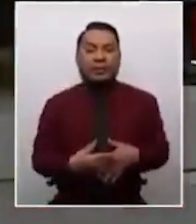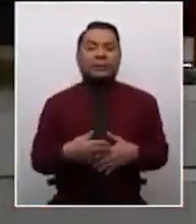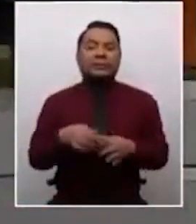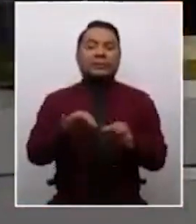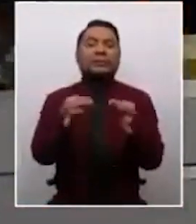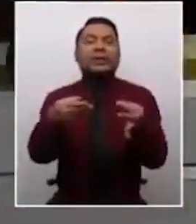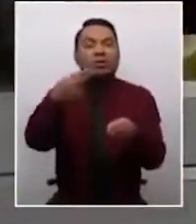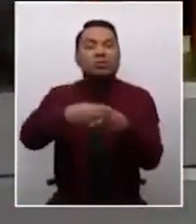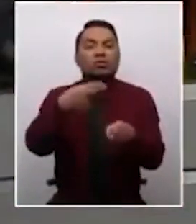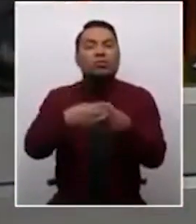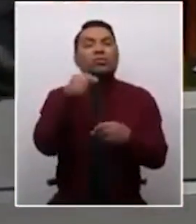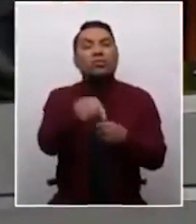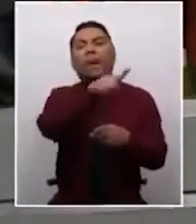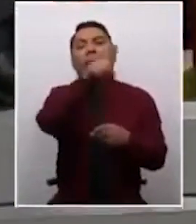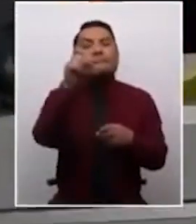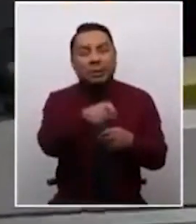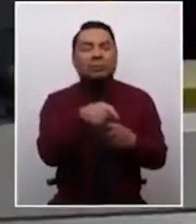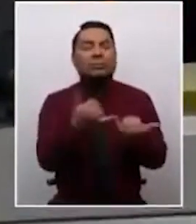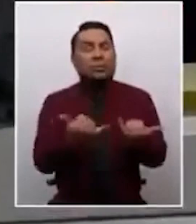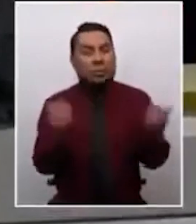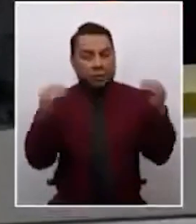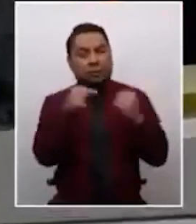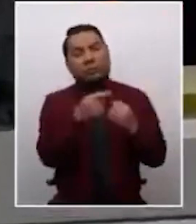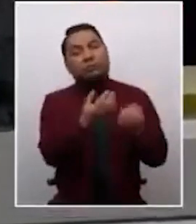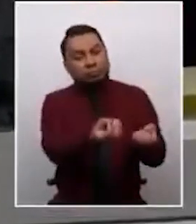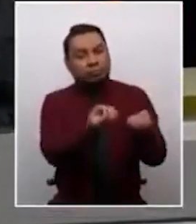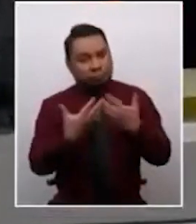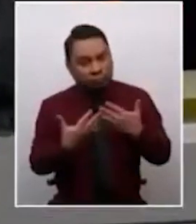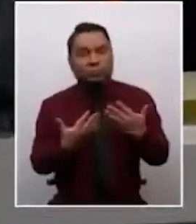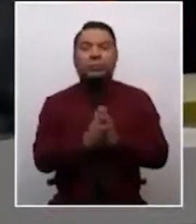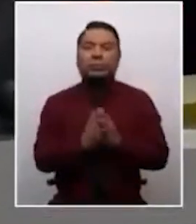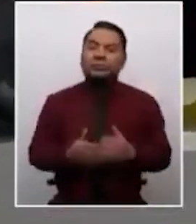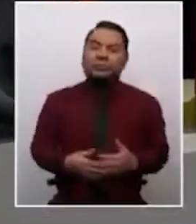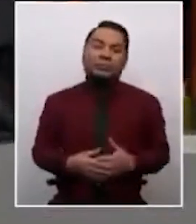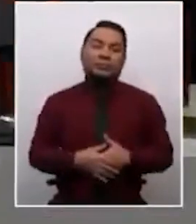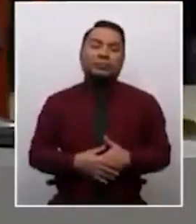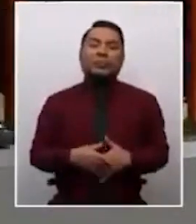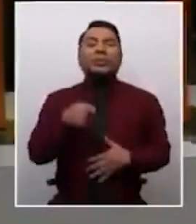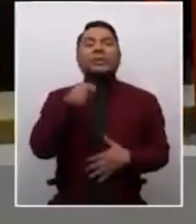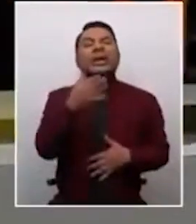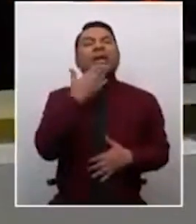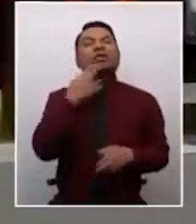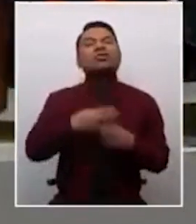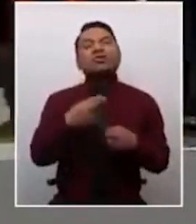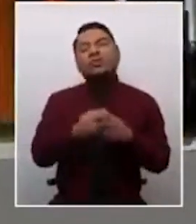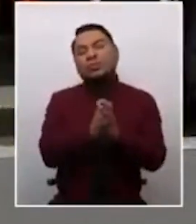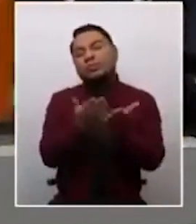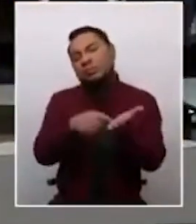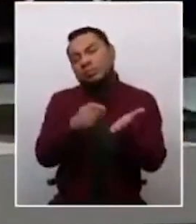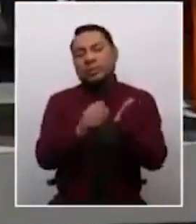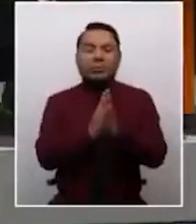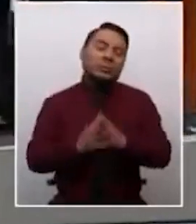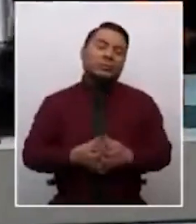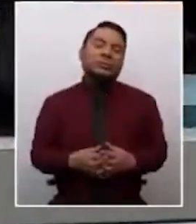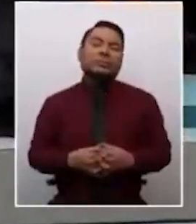sería la primera riña. El candidato de Juntos por el Perú, Gonzalo Alegría, protagonizó junto a Chejade otro de los escenarios para recordar.